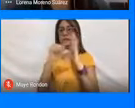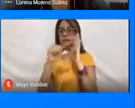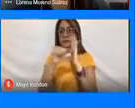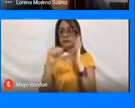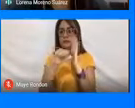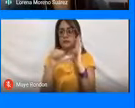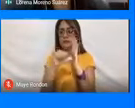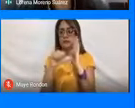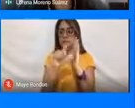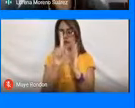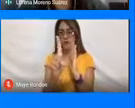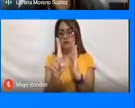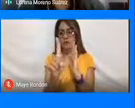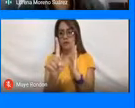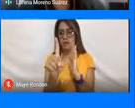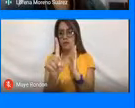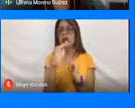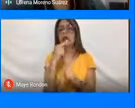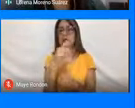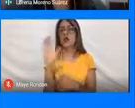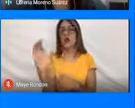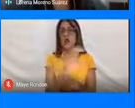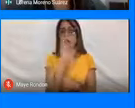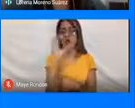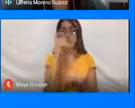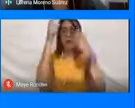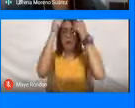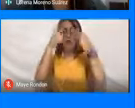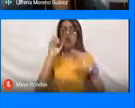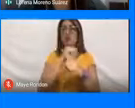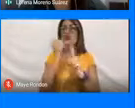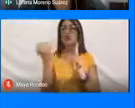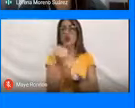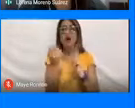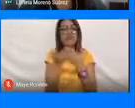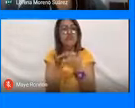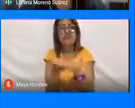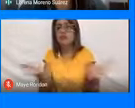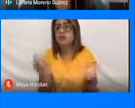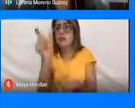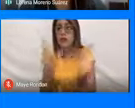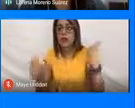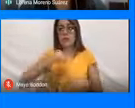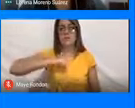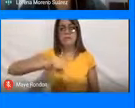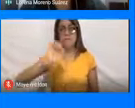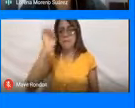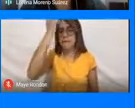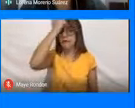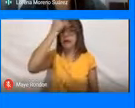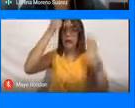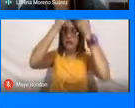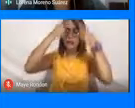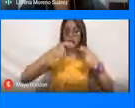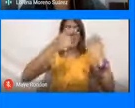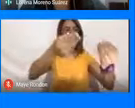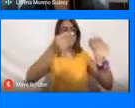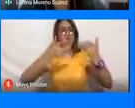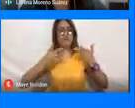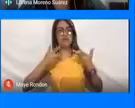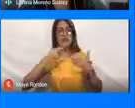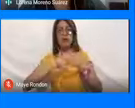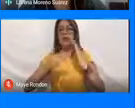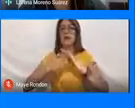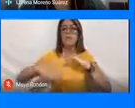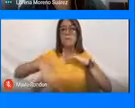1, que nos habla que Colombia es un Estado social de derecho, en donde el Estado nos va a garantizar de